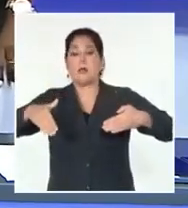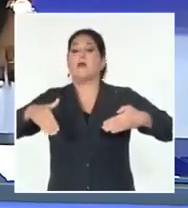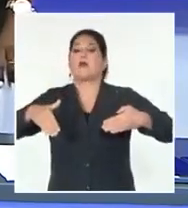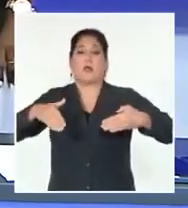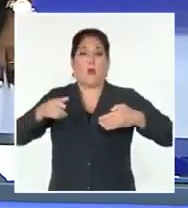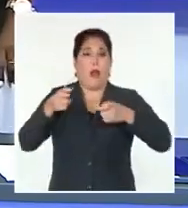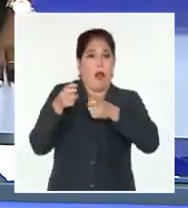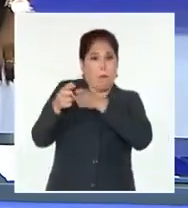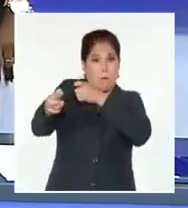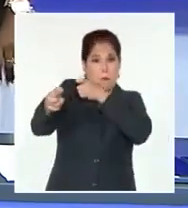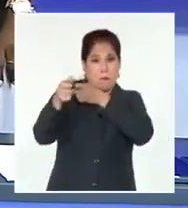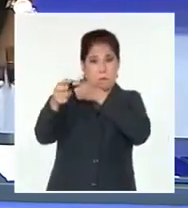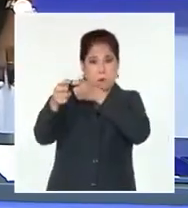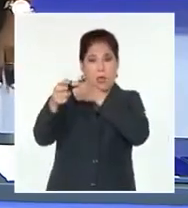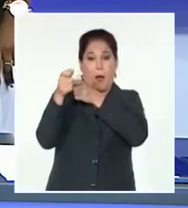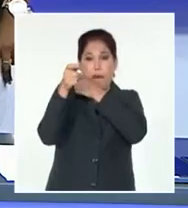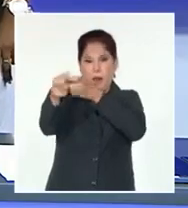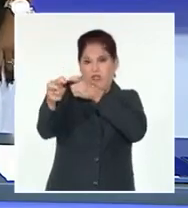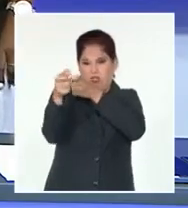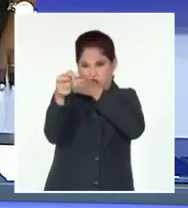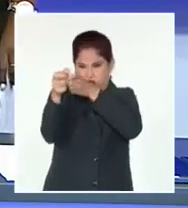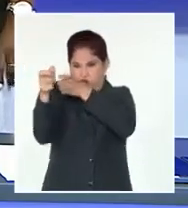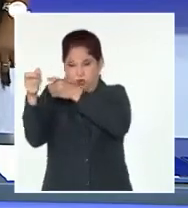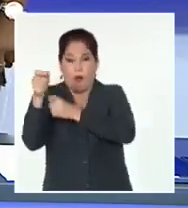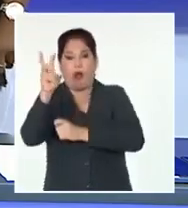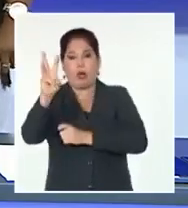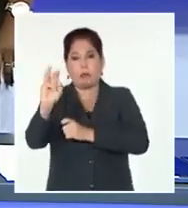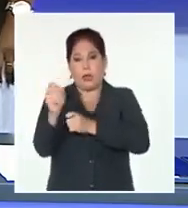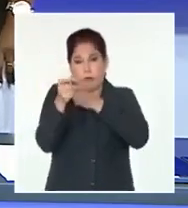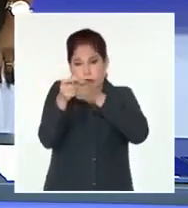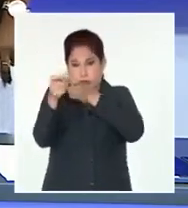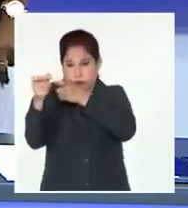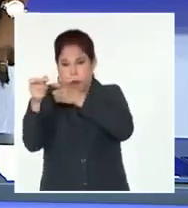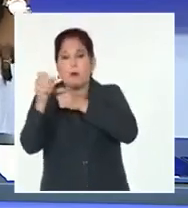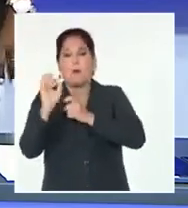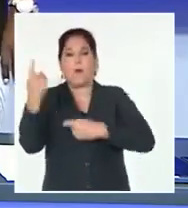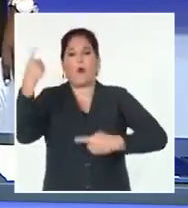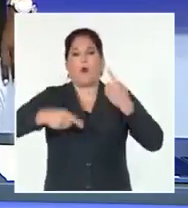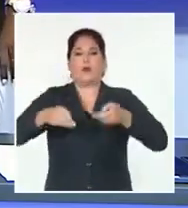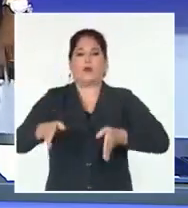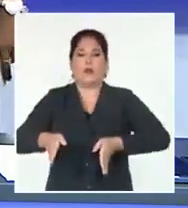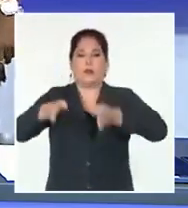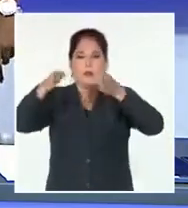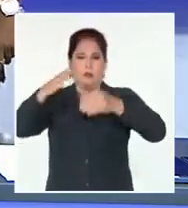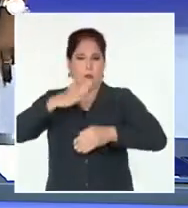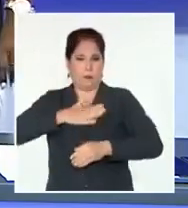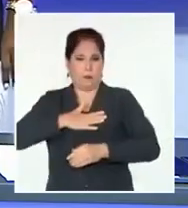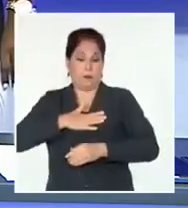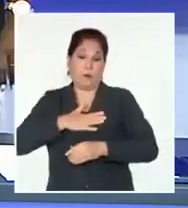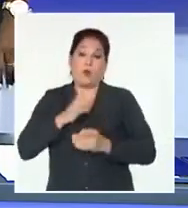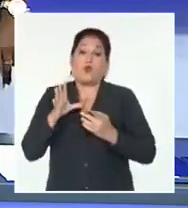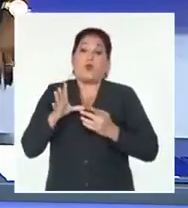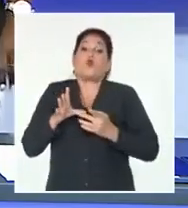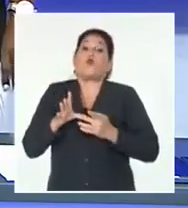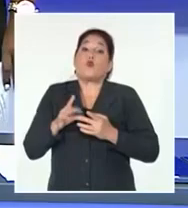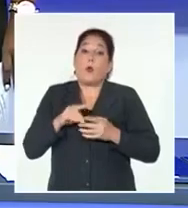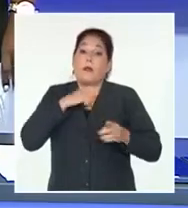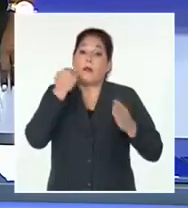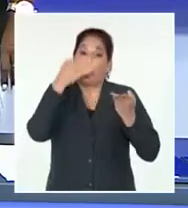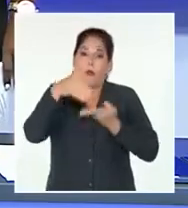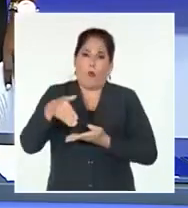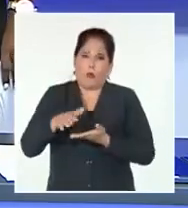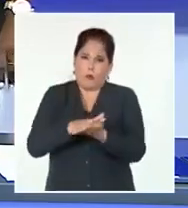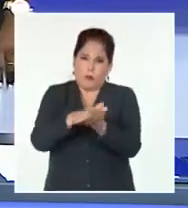fusil de asalto, disparó en ráfaga 30 cartuchos contra el edificio. Afortunadamente, tampoco hubo en esa ocasión